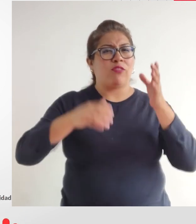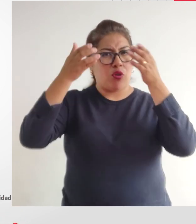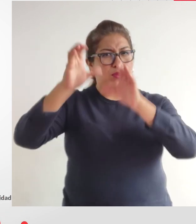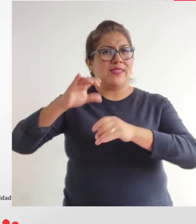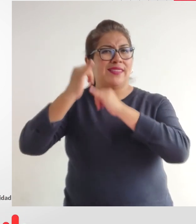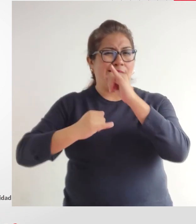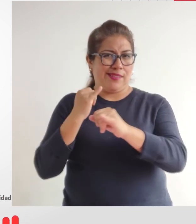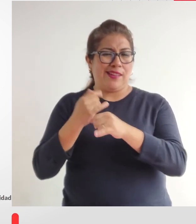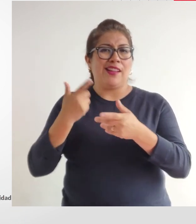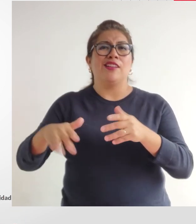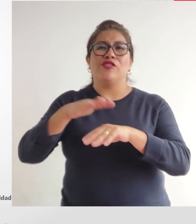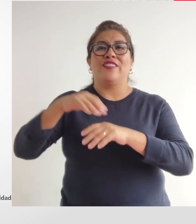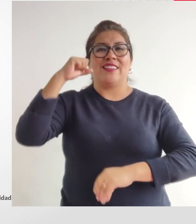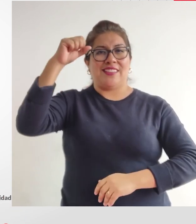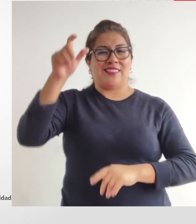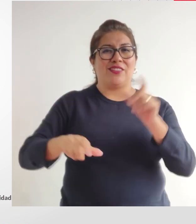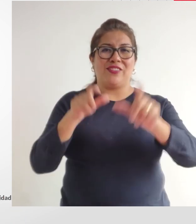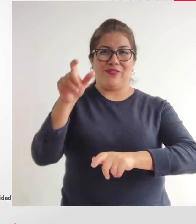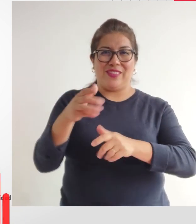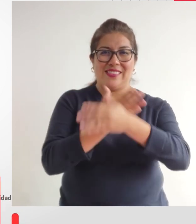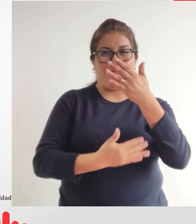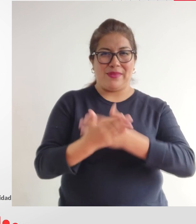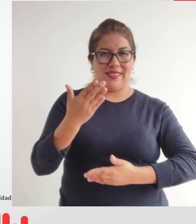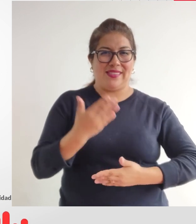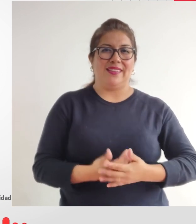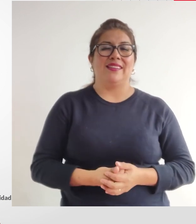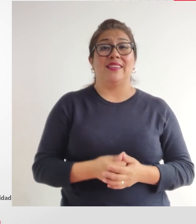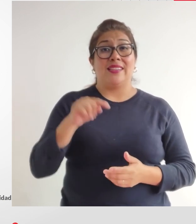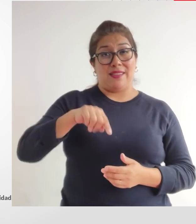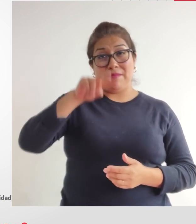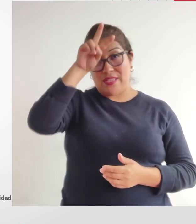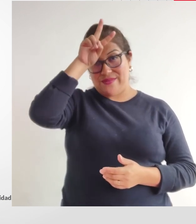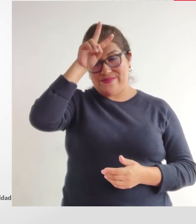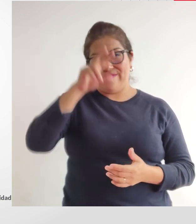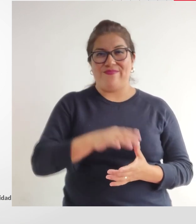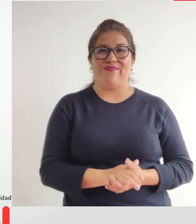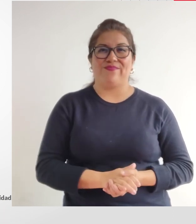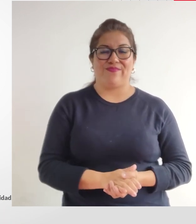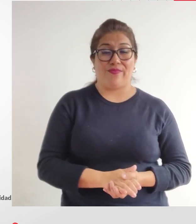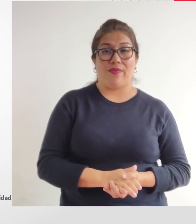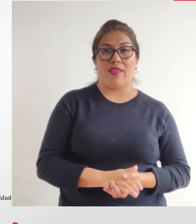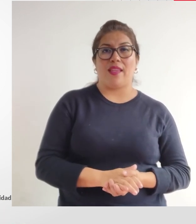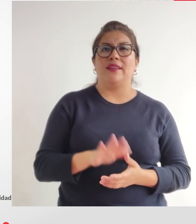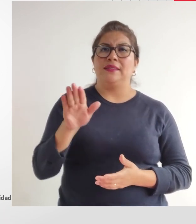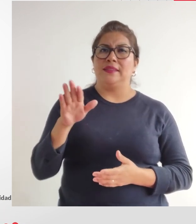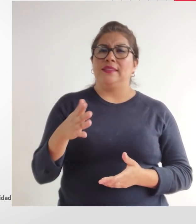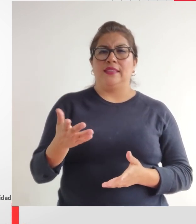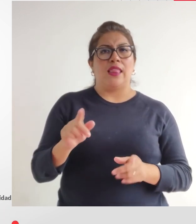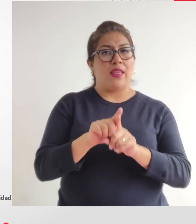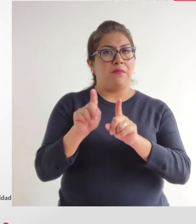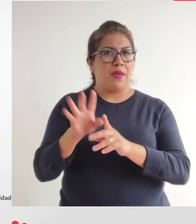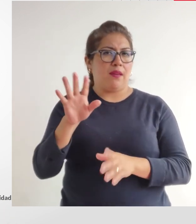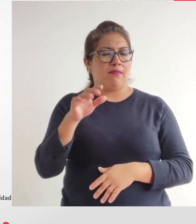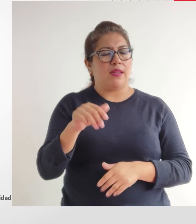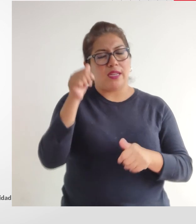Convención sobre los Derechos de las personas con discapacidad en el Perú. Cabe recordar, Enrique,